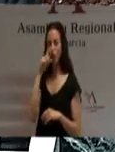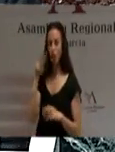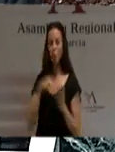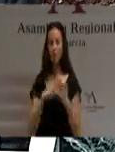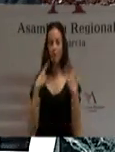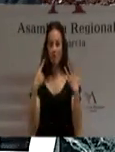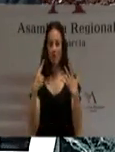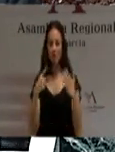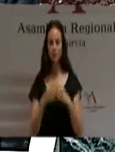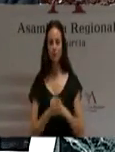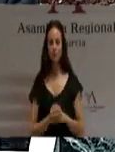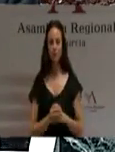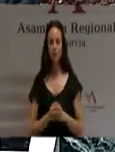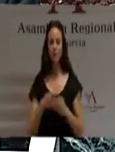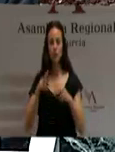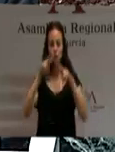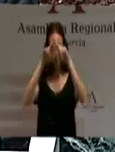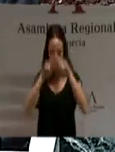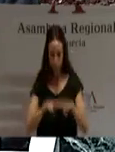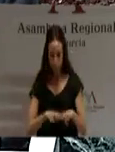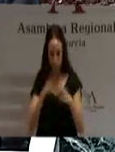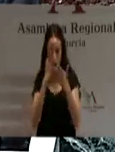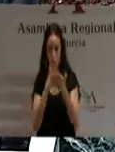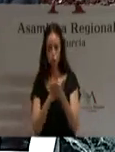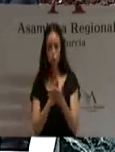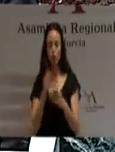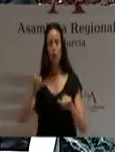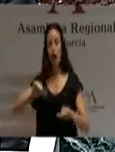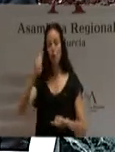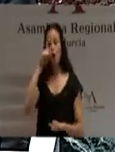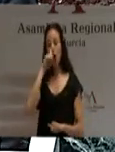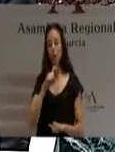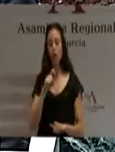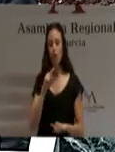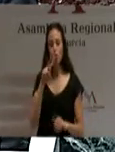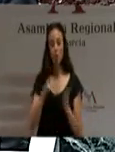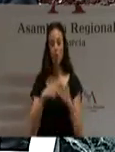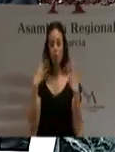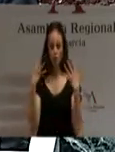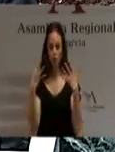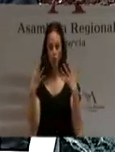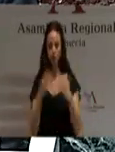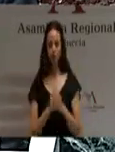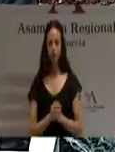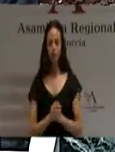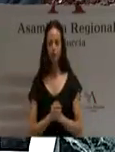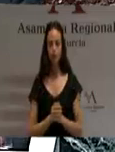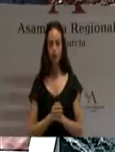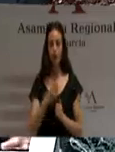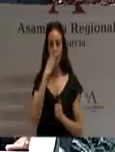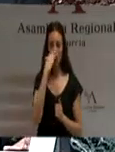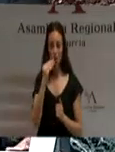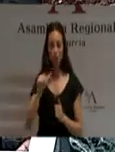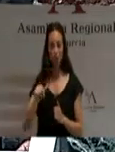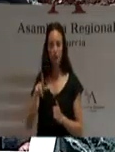y que el estudio informativo del proyecto se aprobó en junio del año 2009. ADIZ decidió que la llegada de la alta